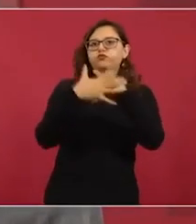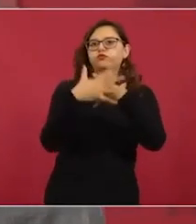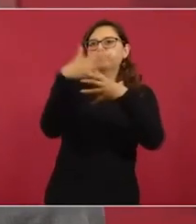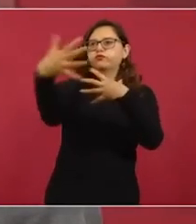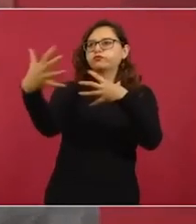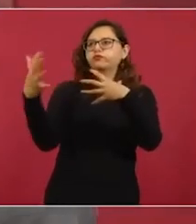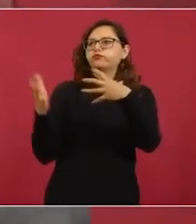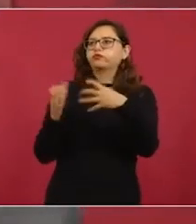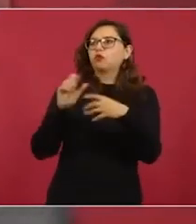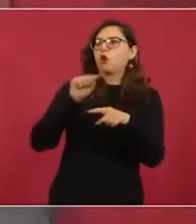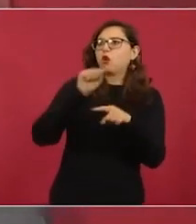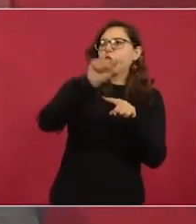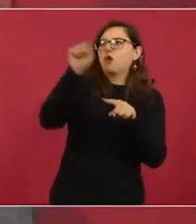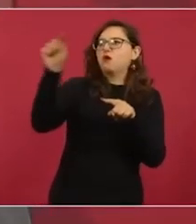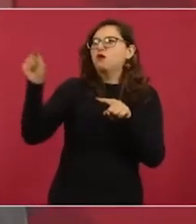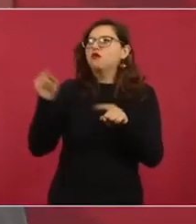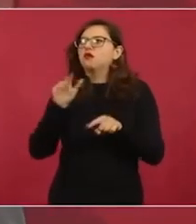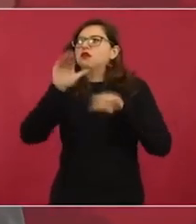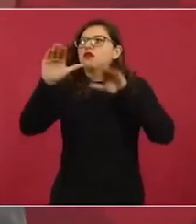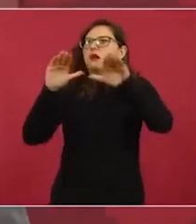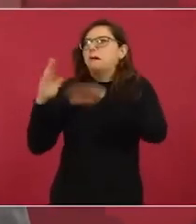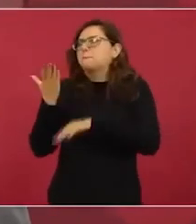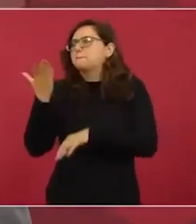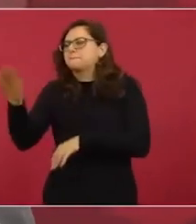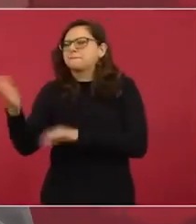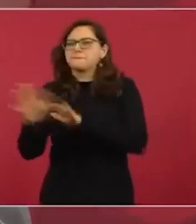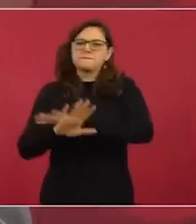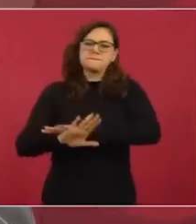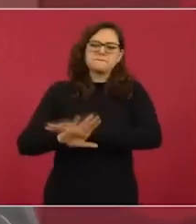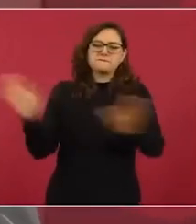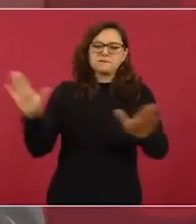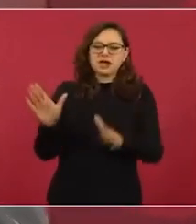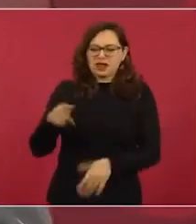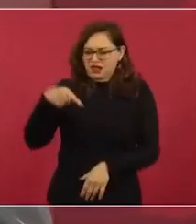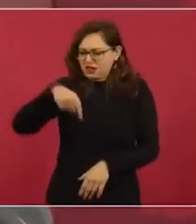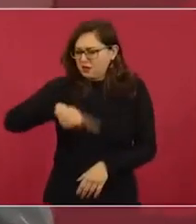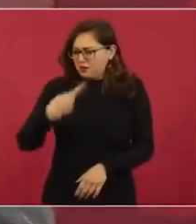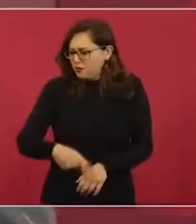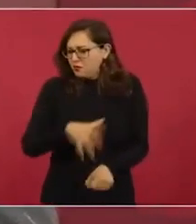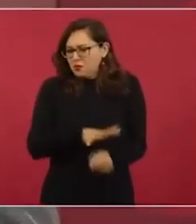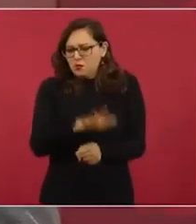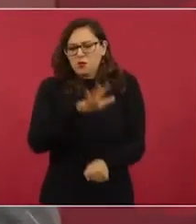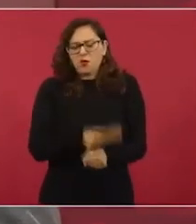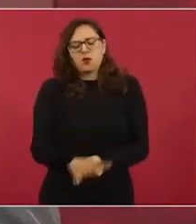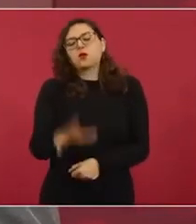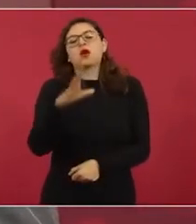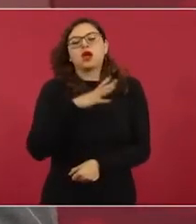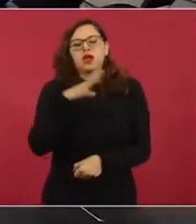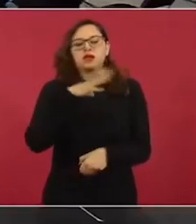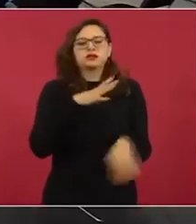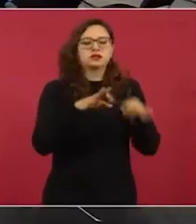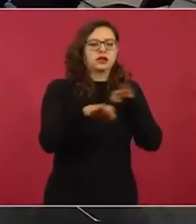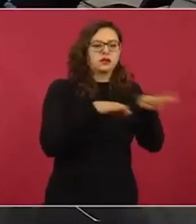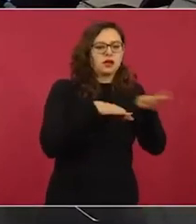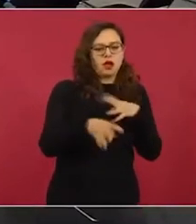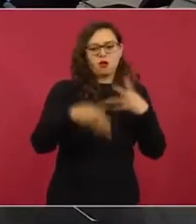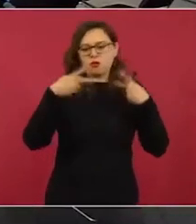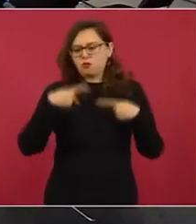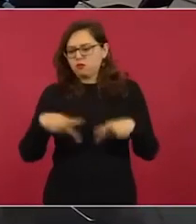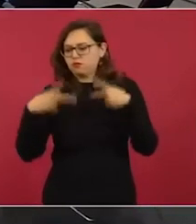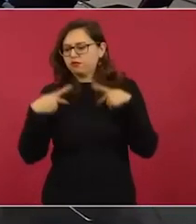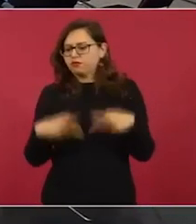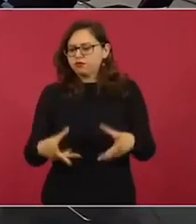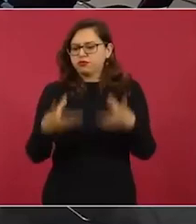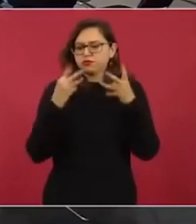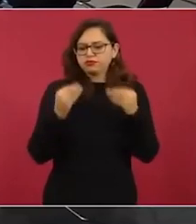Tenemos fuerza de trabajo, tenemos tecnología, muchísimos recursos naturales, un